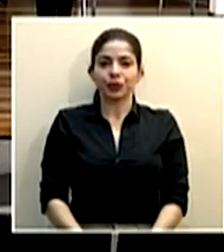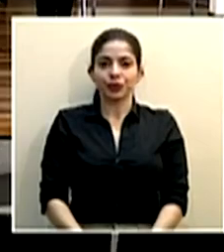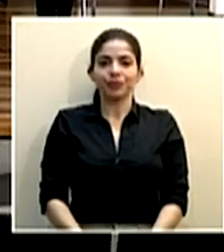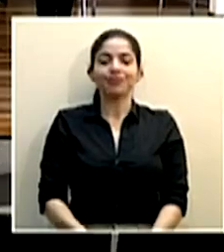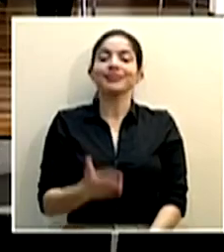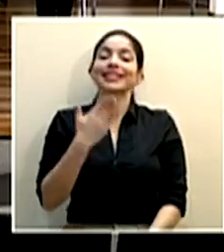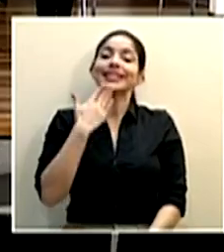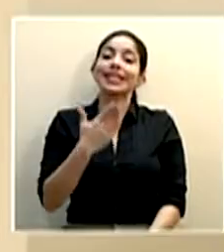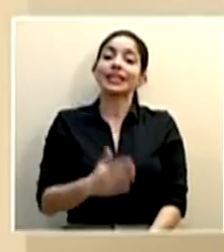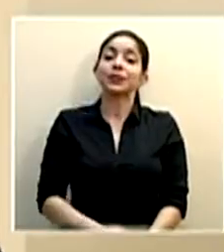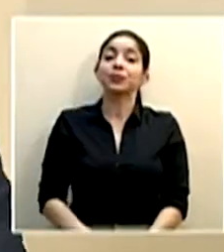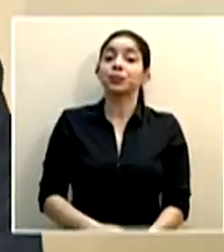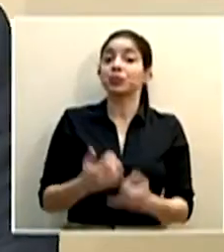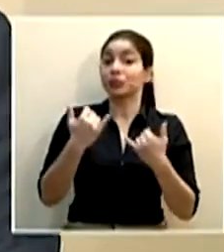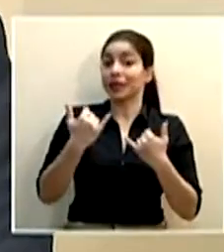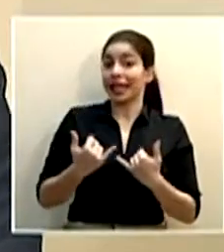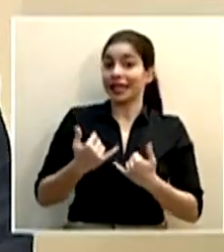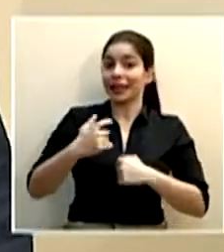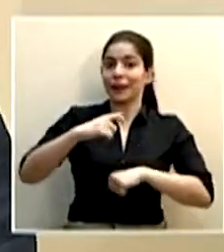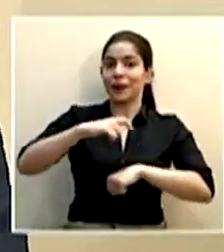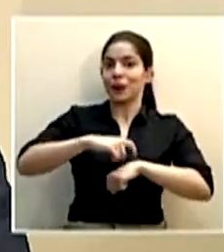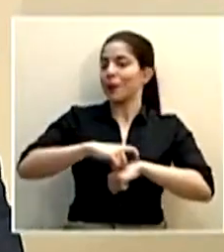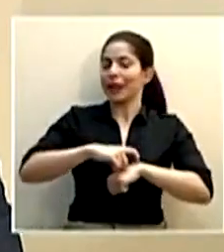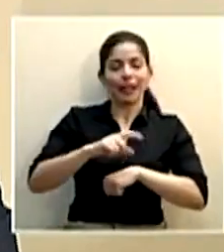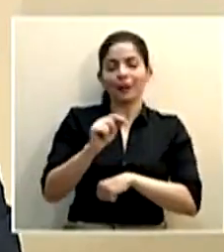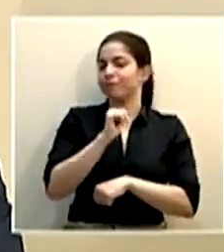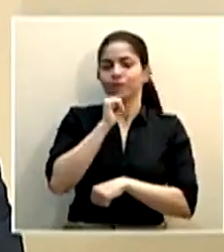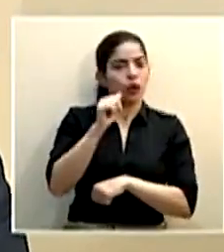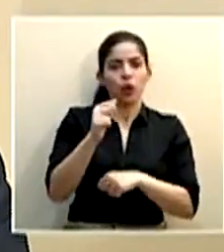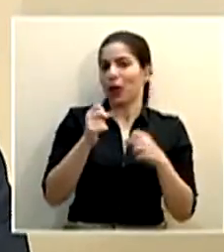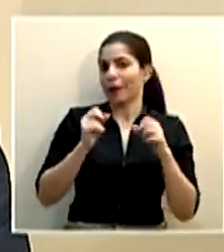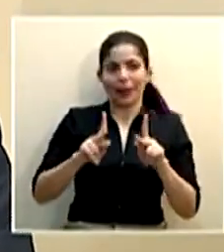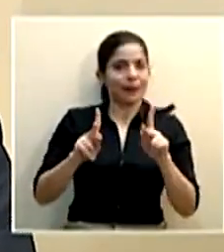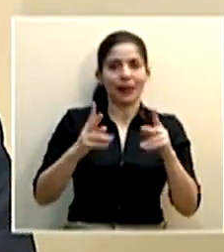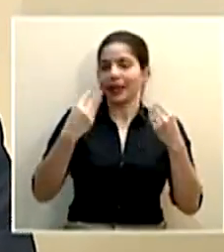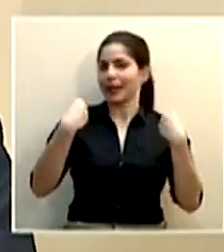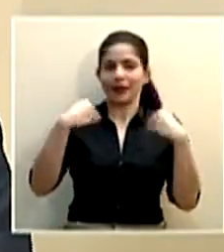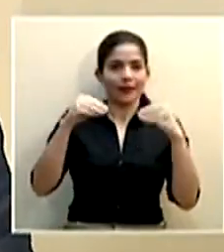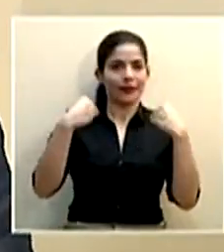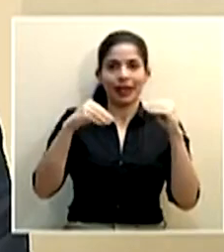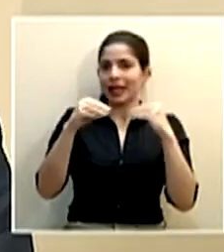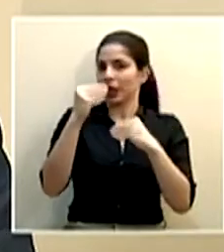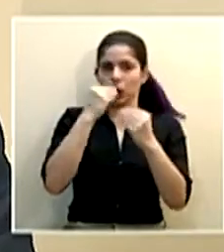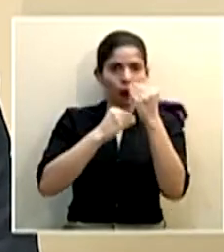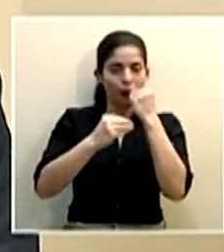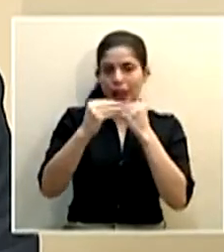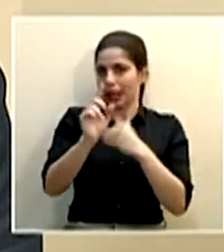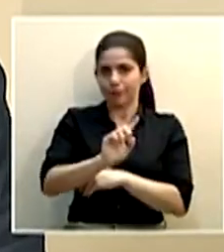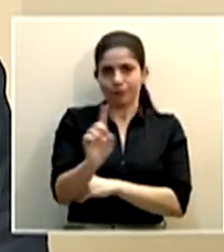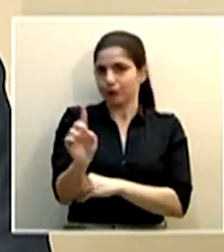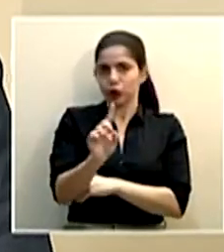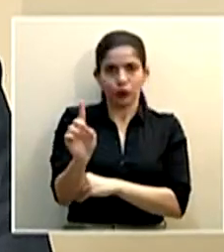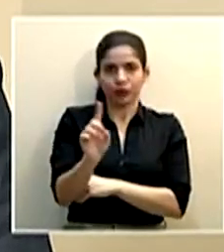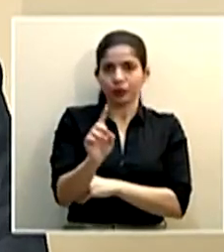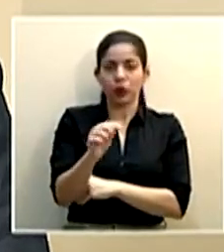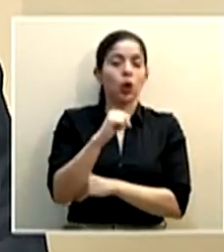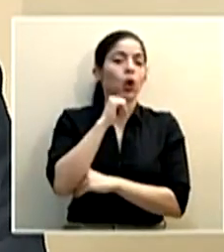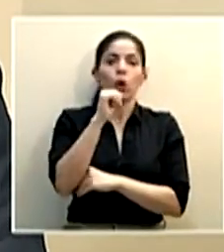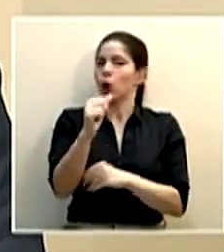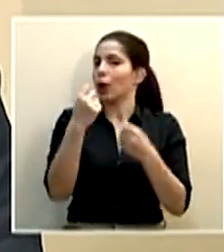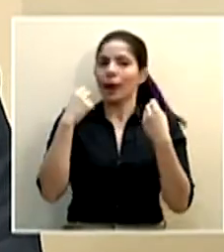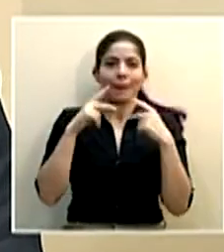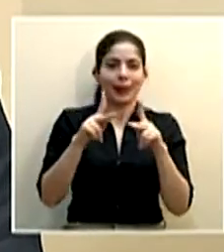gracias en este momento no se va a permitir la venta de alimentos no se va a